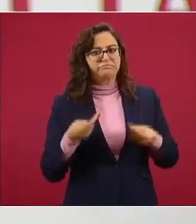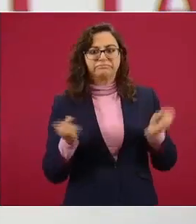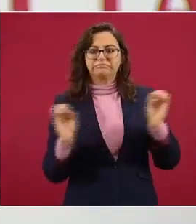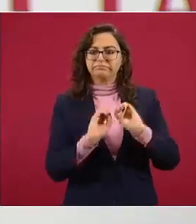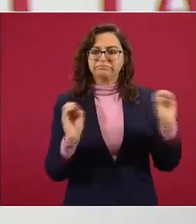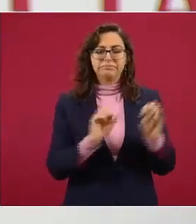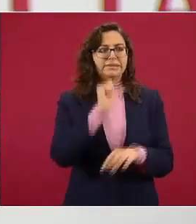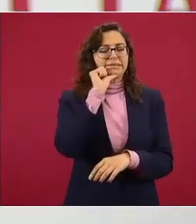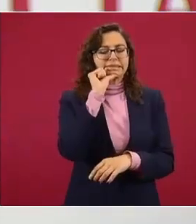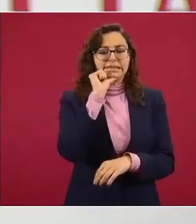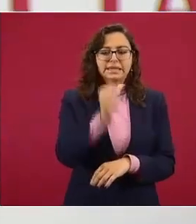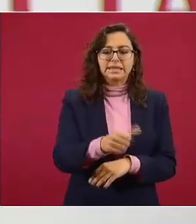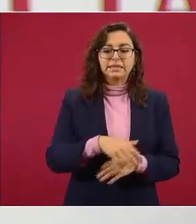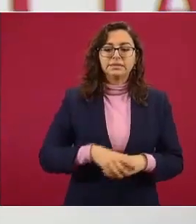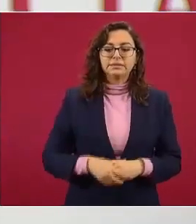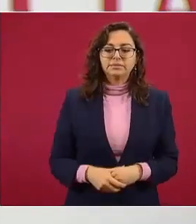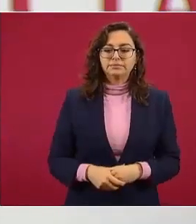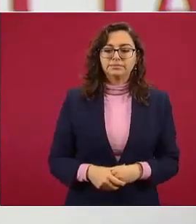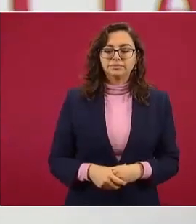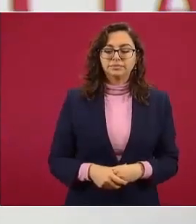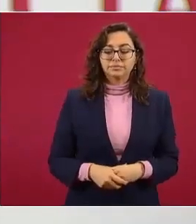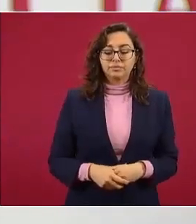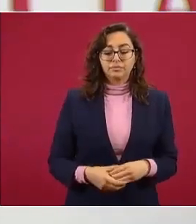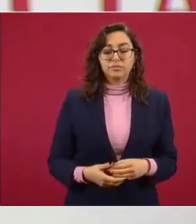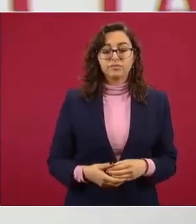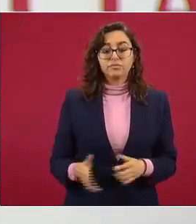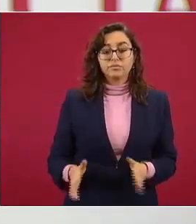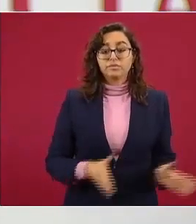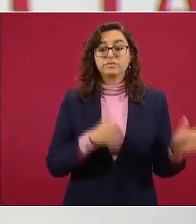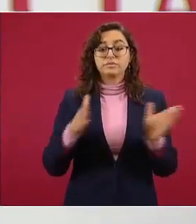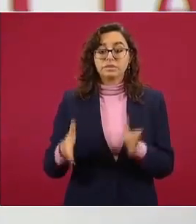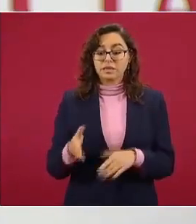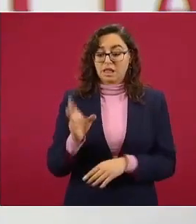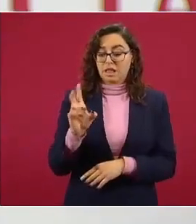referido. El día 30 de octubre,